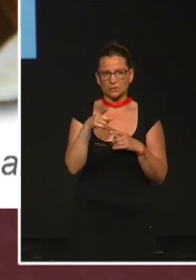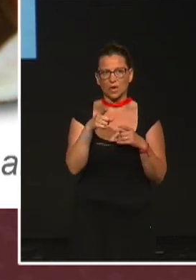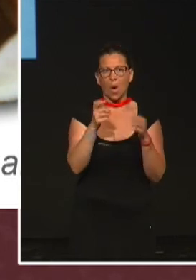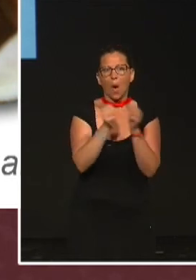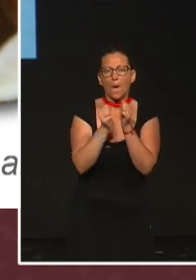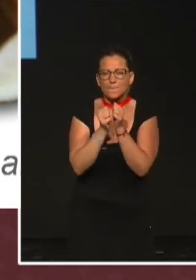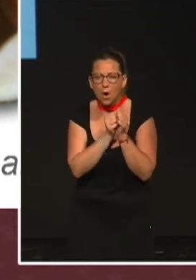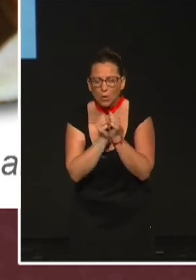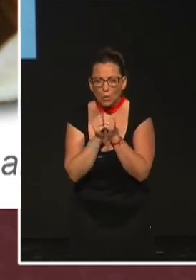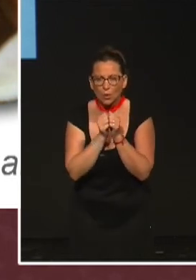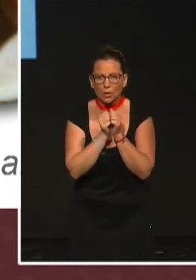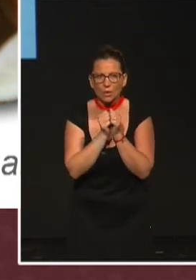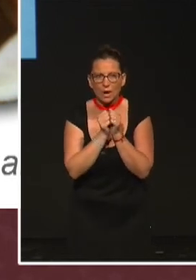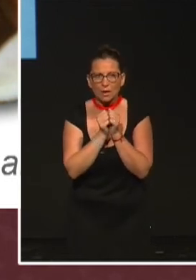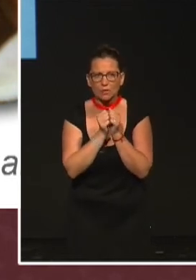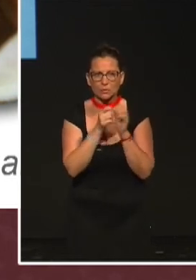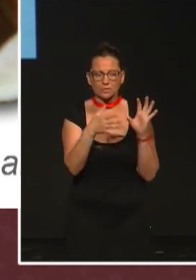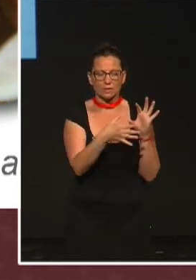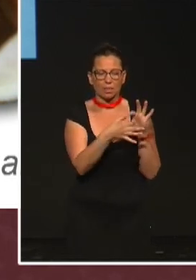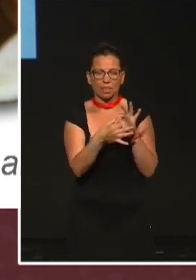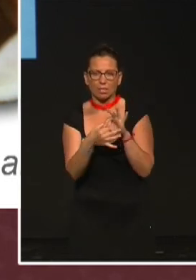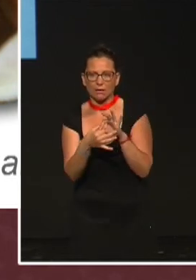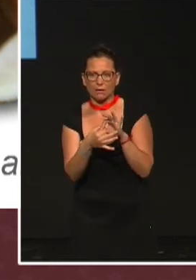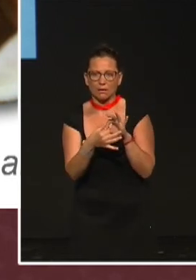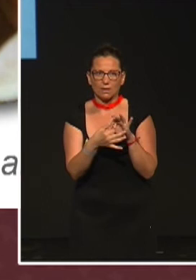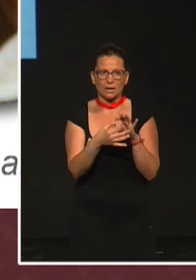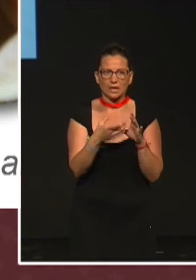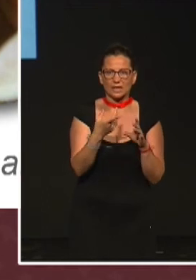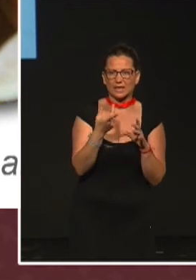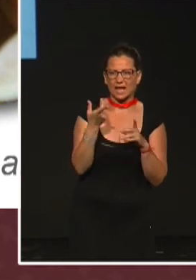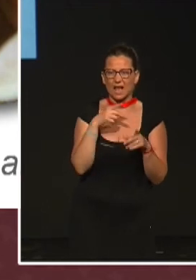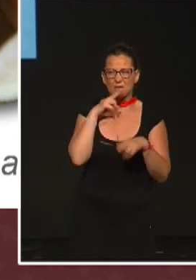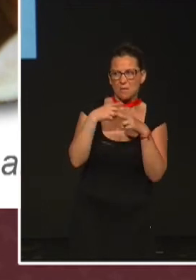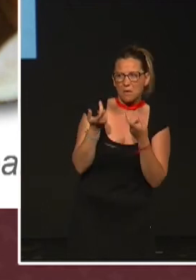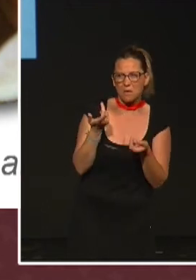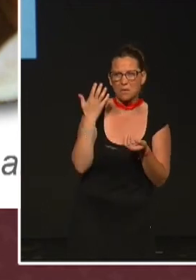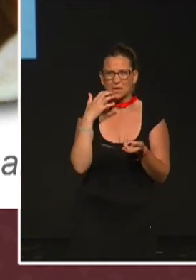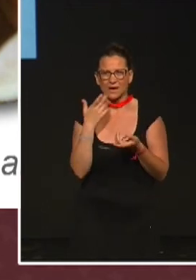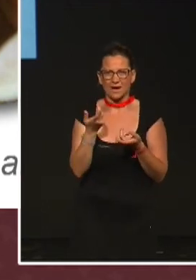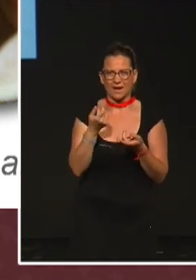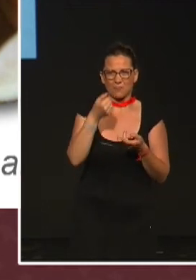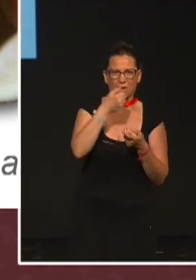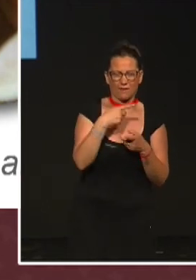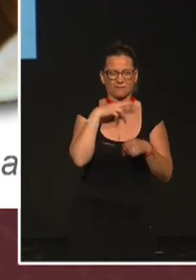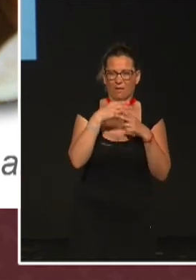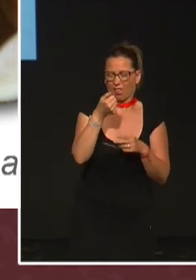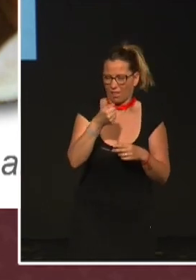veis aquí, porque es como si se liaran con el nombre del Ligneo. Lignei, Lignei, Ligneai, y no saben cómo poner la A y la E.